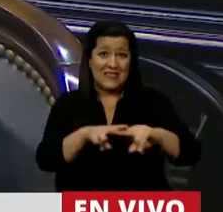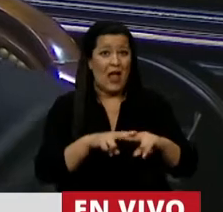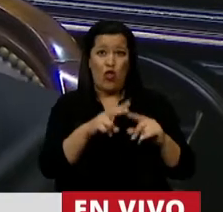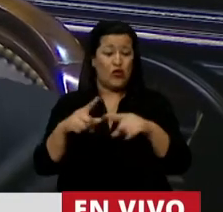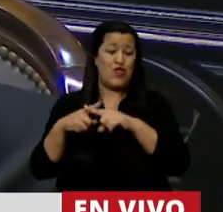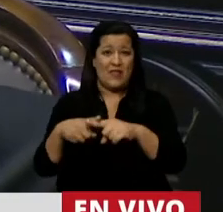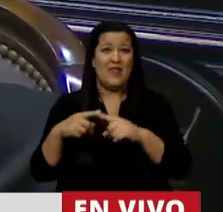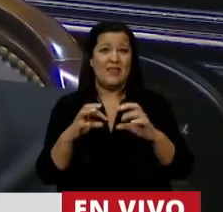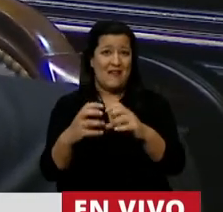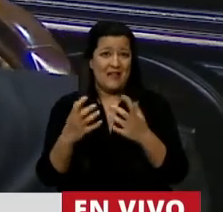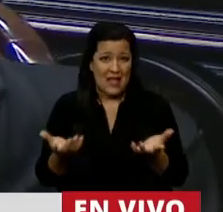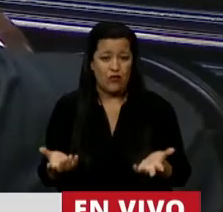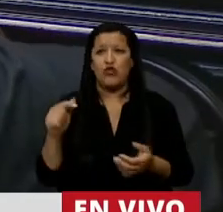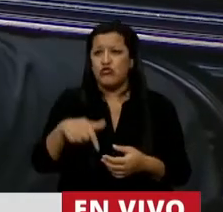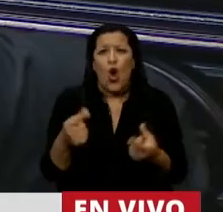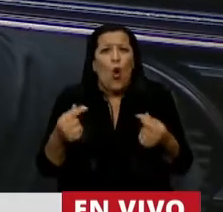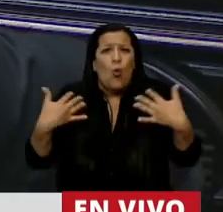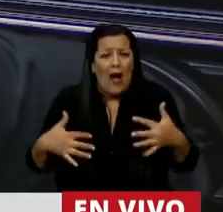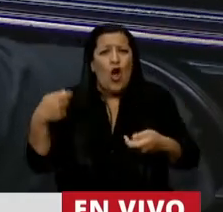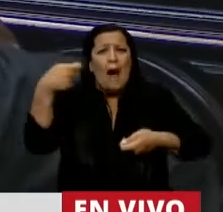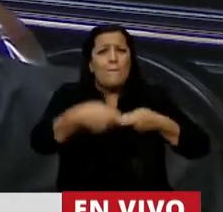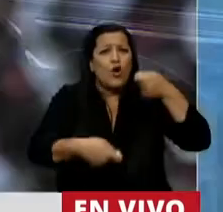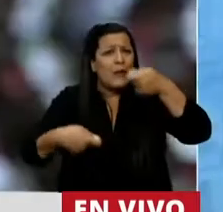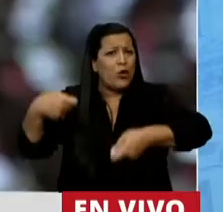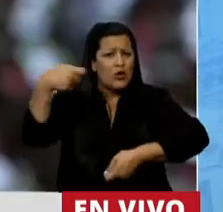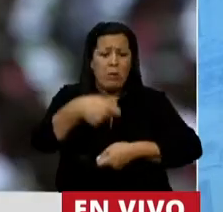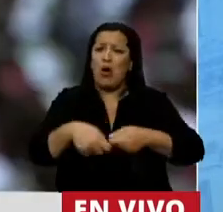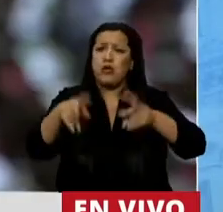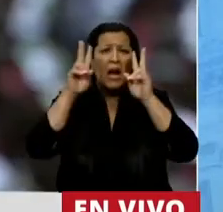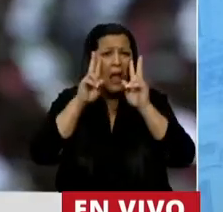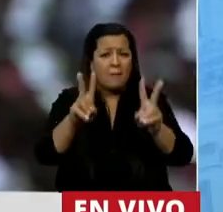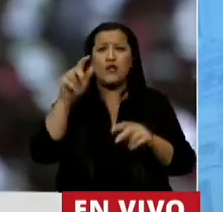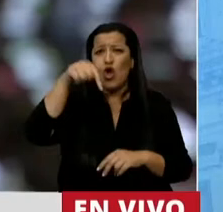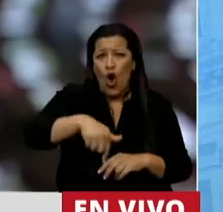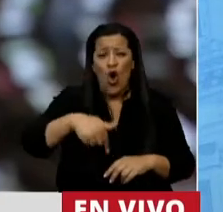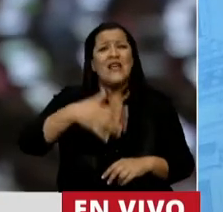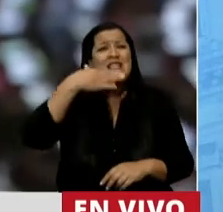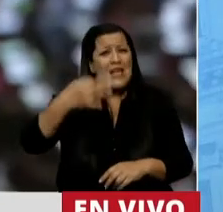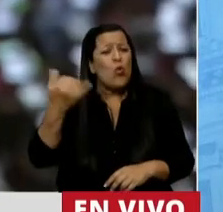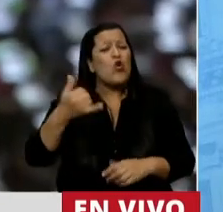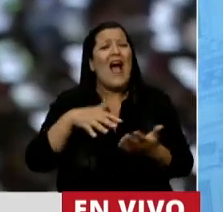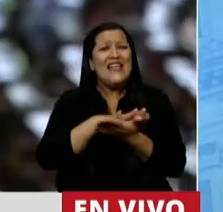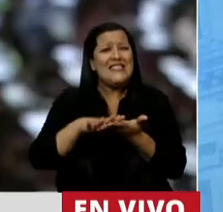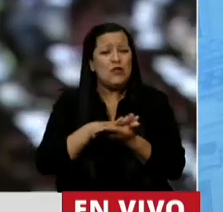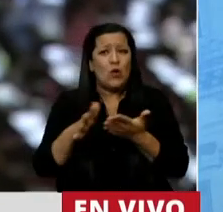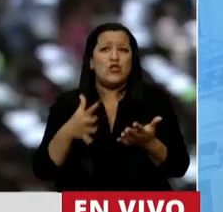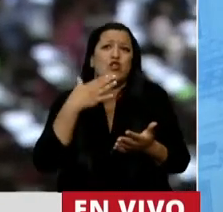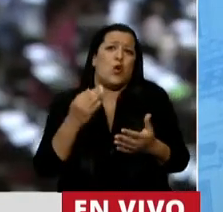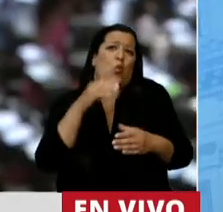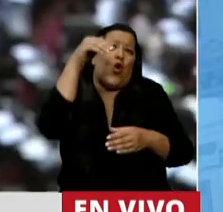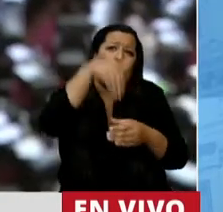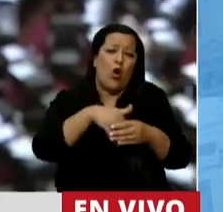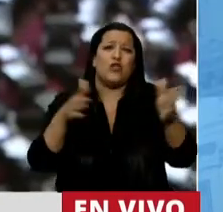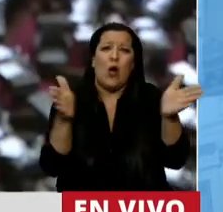Presidente, yo valoro muchísimo todos los aportes que se han hecho con mucho respeto. Hoy va a haber situaciones que, por ejemplo, vamos a votar juntos